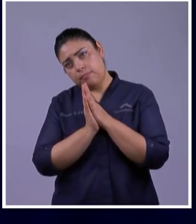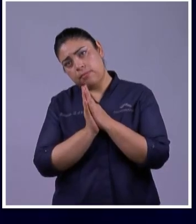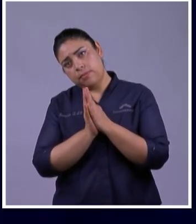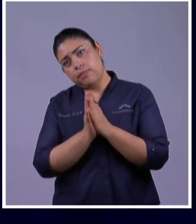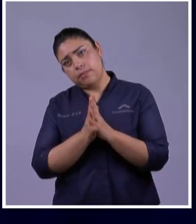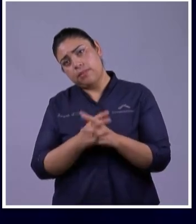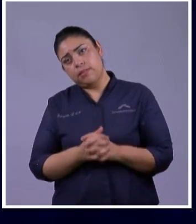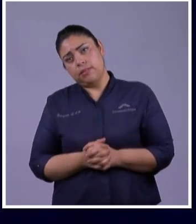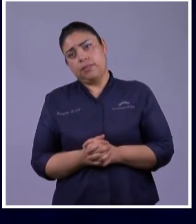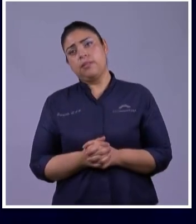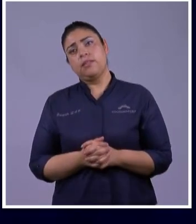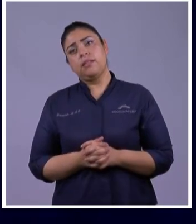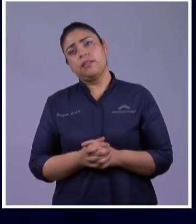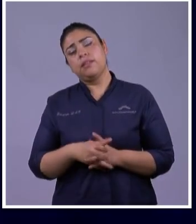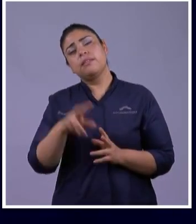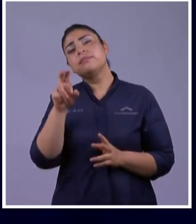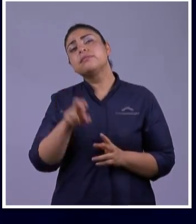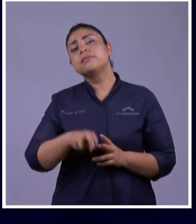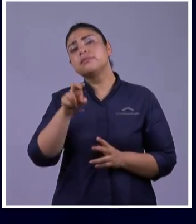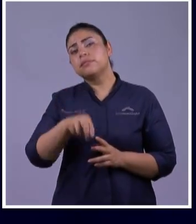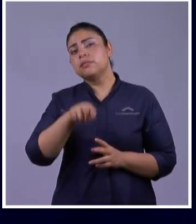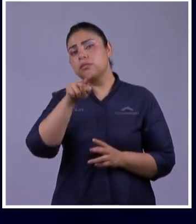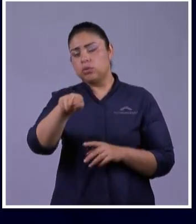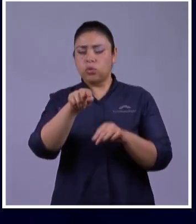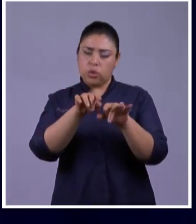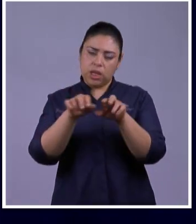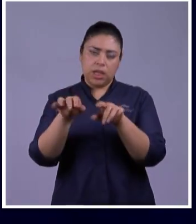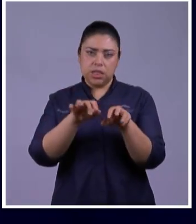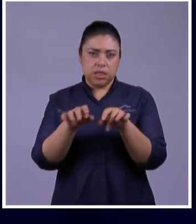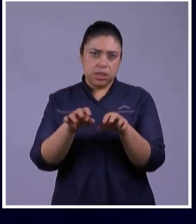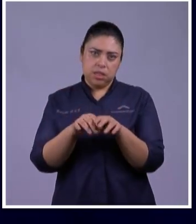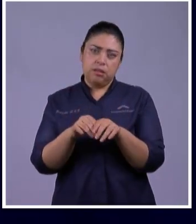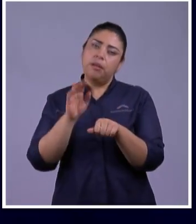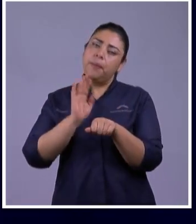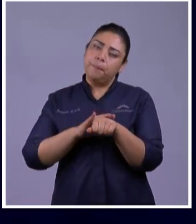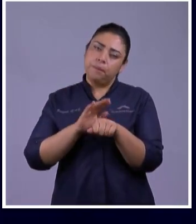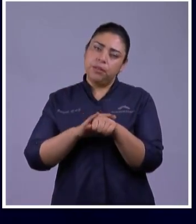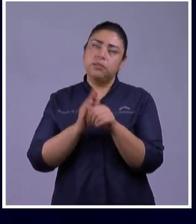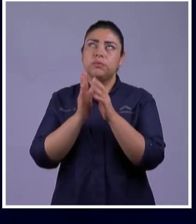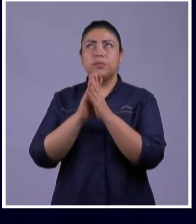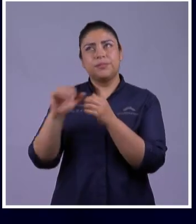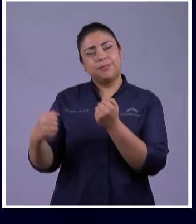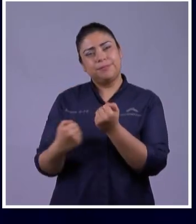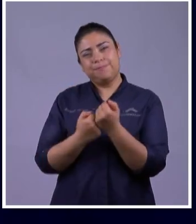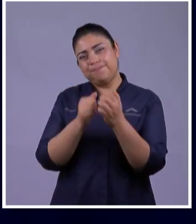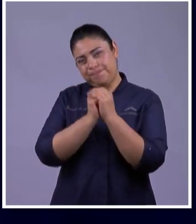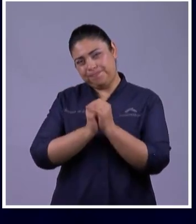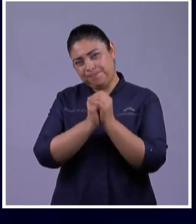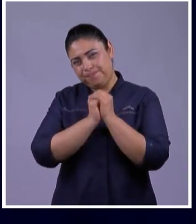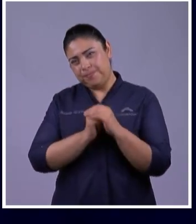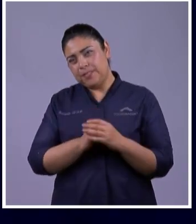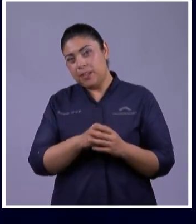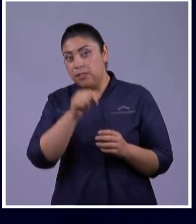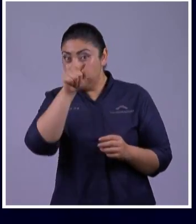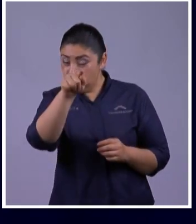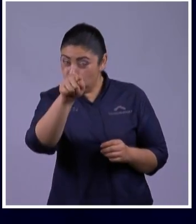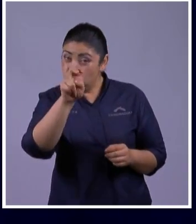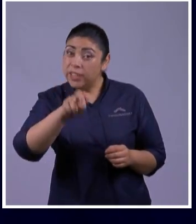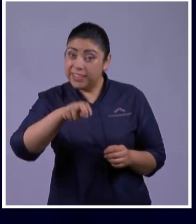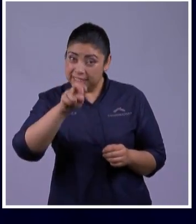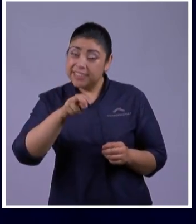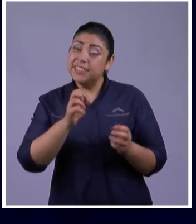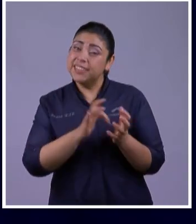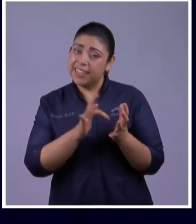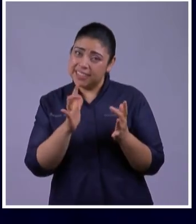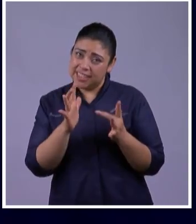Y No Da Tiempo A Leer Tanto Pero Si La Mandas Con Todo Gusto Vamos A Estar Intercediendo Y Orando Pero Tú Que Necesitas A Jesús